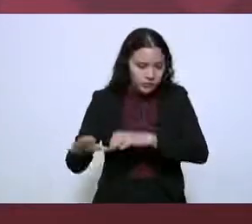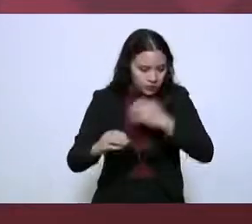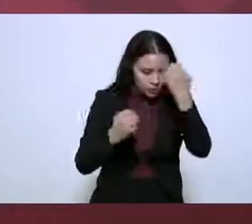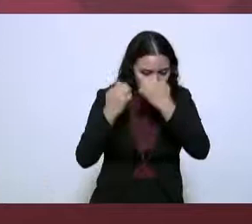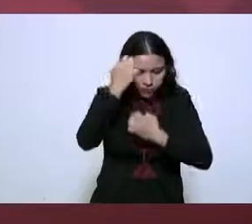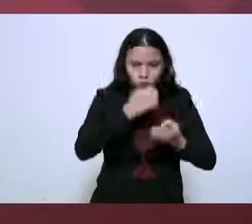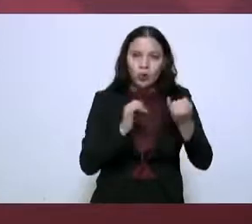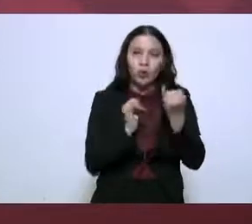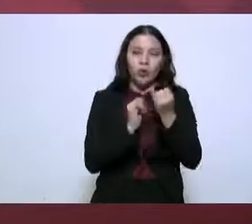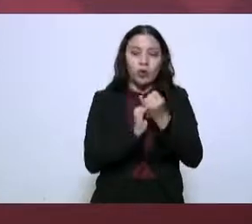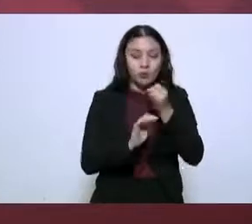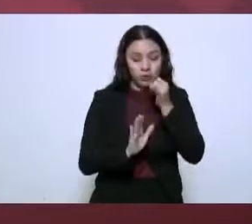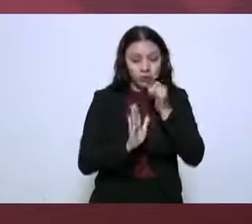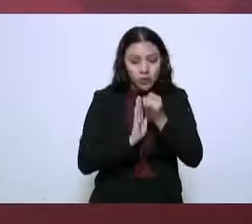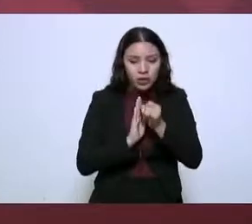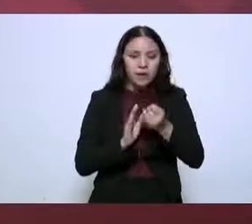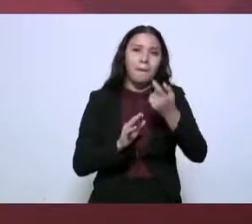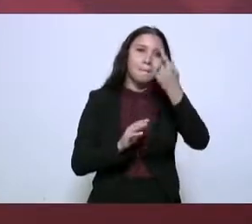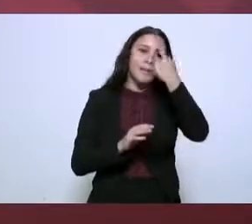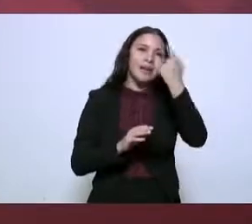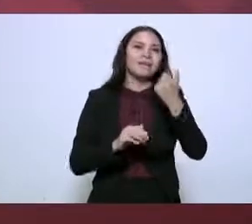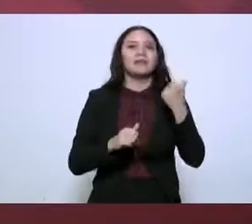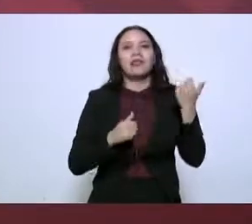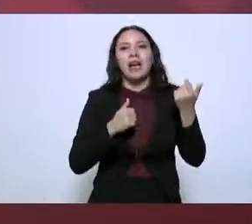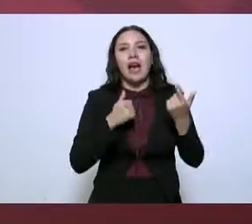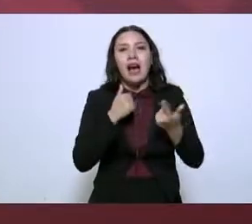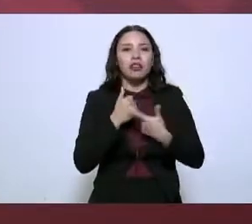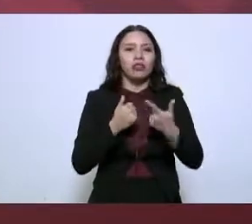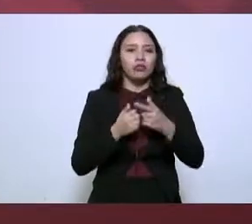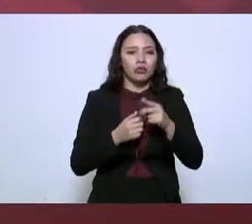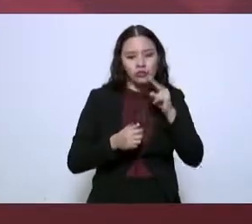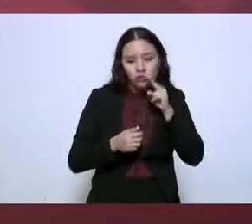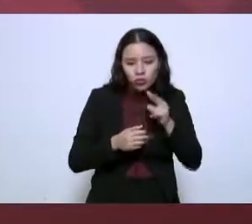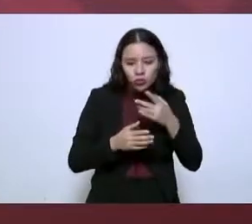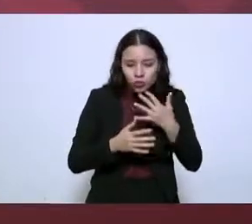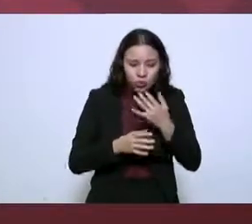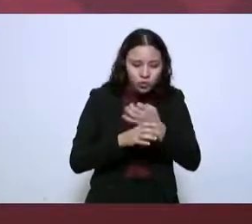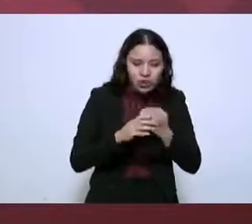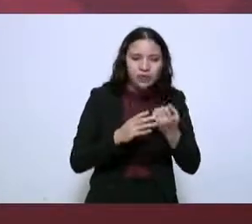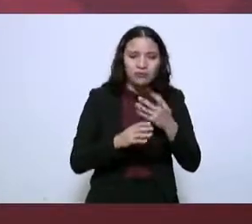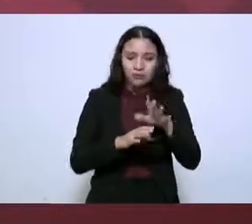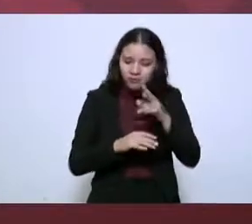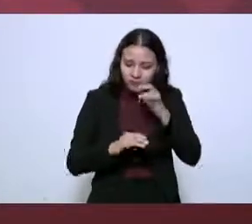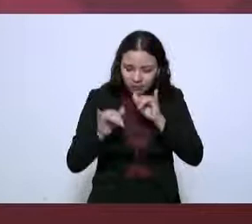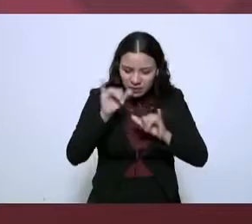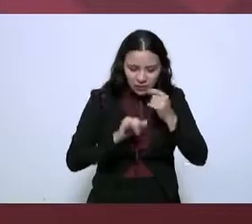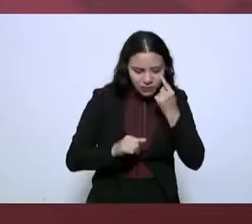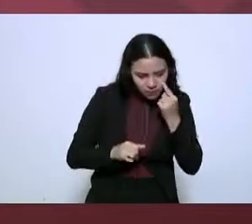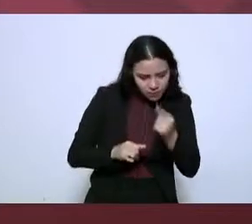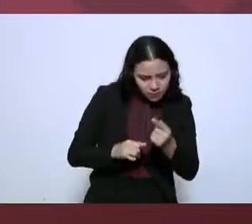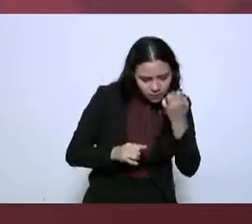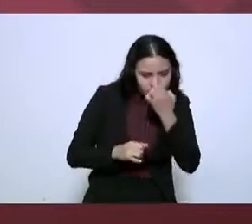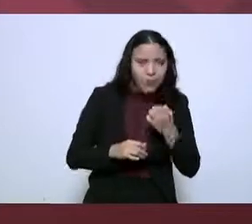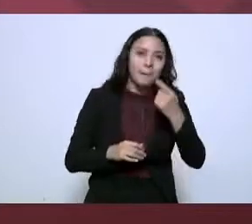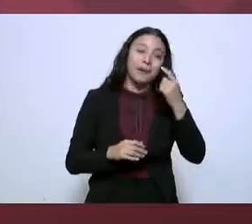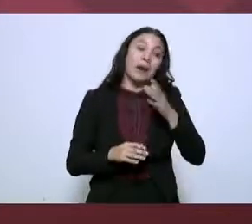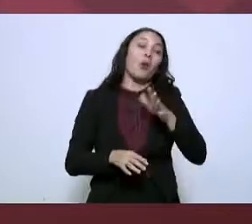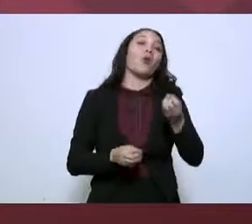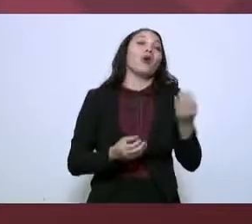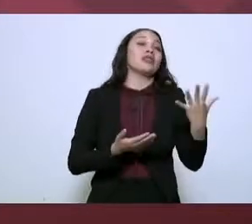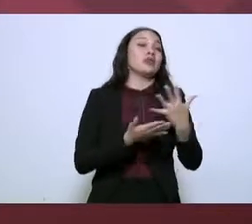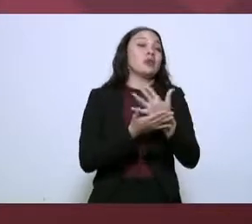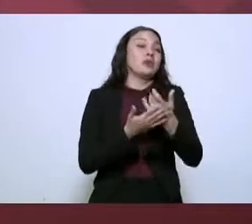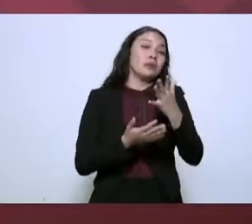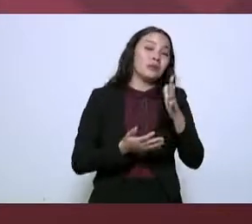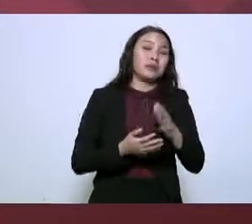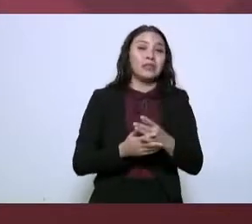equipos de laboratorios móviles para revisión de hidrocarburos. Todo este equipamiento tendrá un costo, una